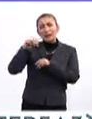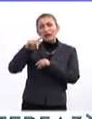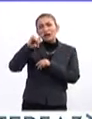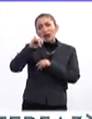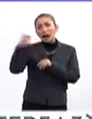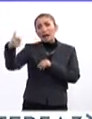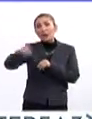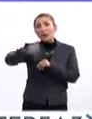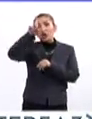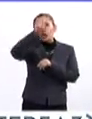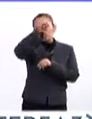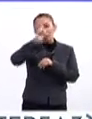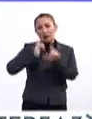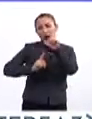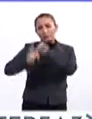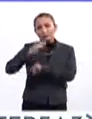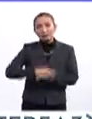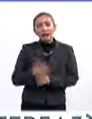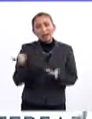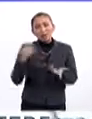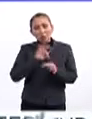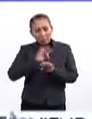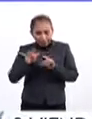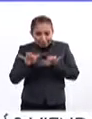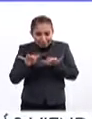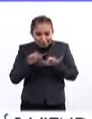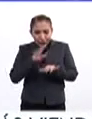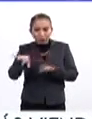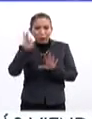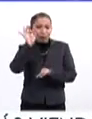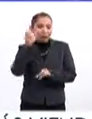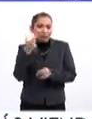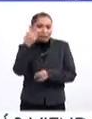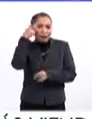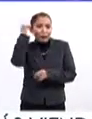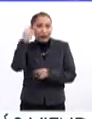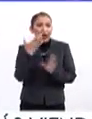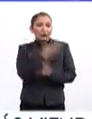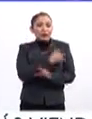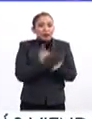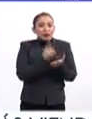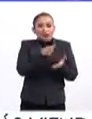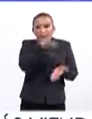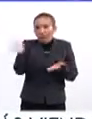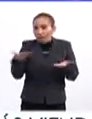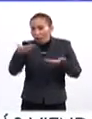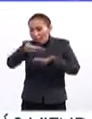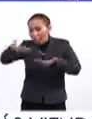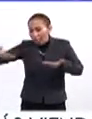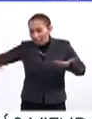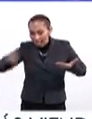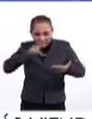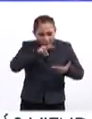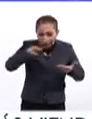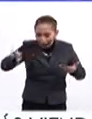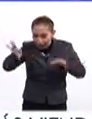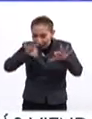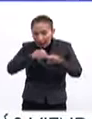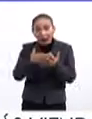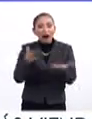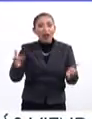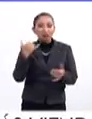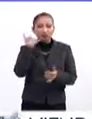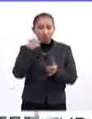cada dios. Y herramientas para buscarlas en cualquier momento, ¿no? Antes tenías un montón de diccionarios y enciclopedias y ahora